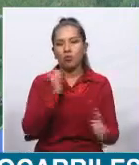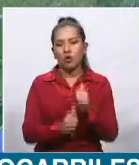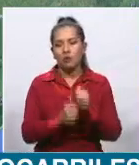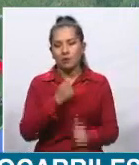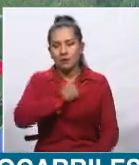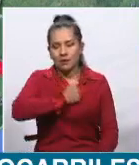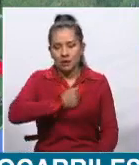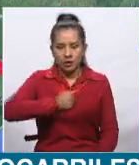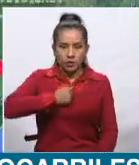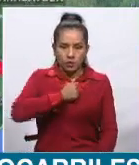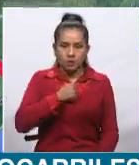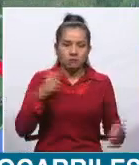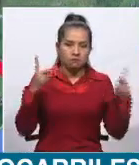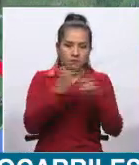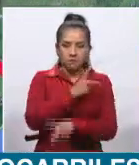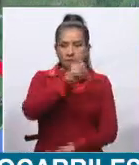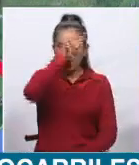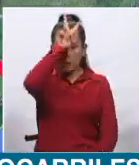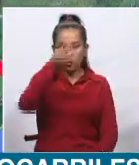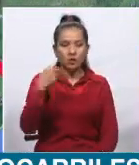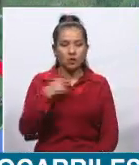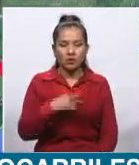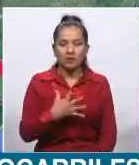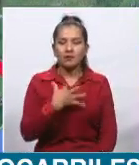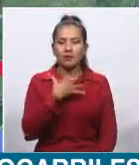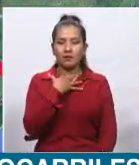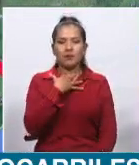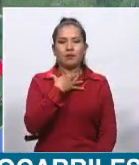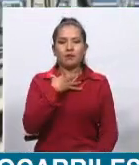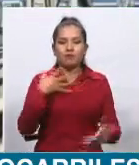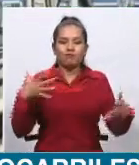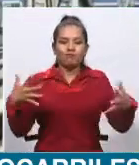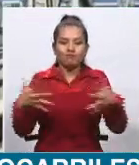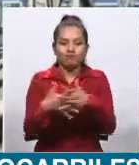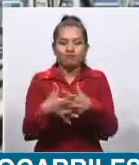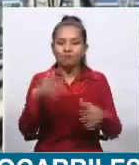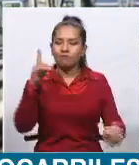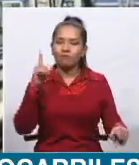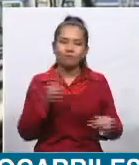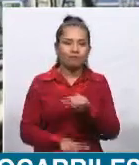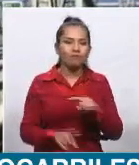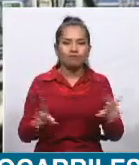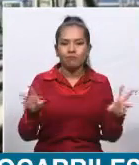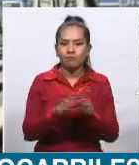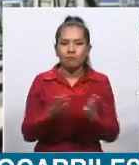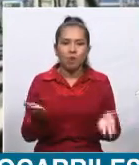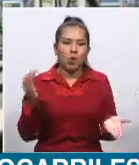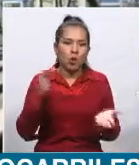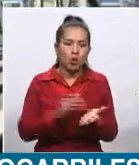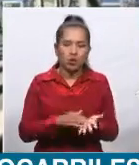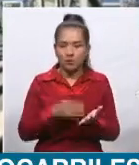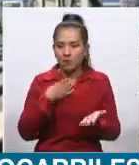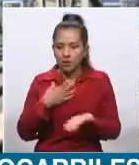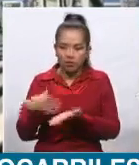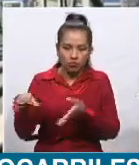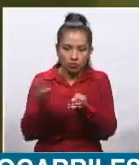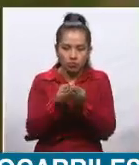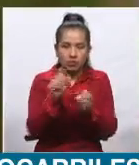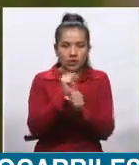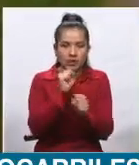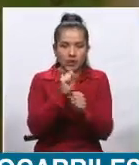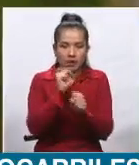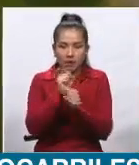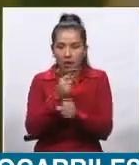sucediendo en Perú, no hemos sido imposibilitados de poder reiniciar las mesas de trabajo que estamos